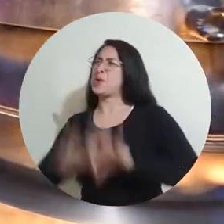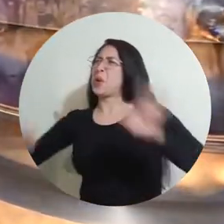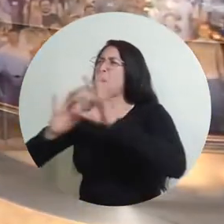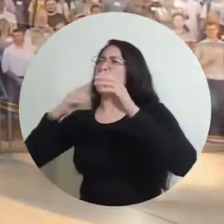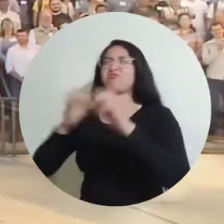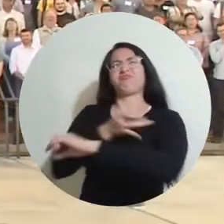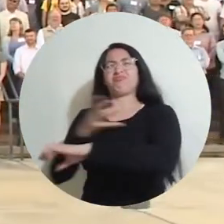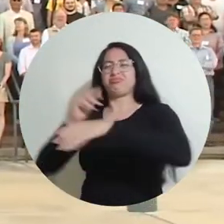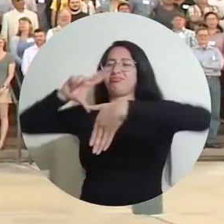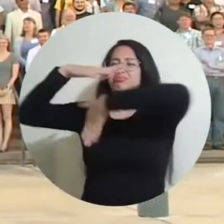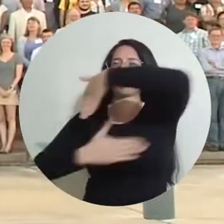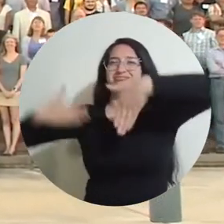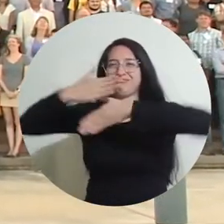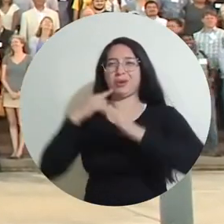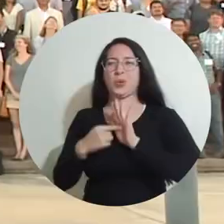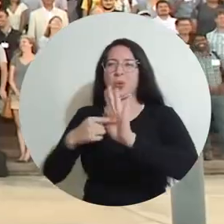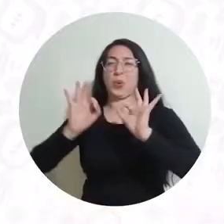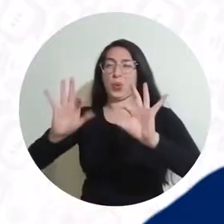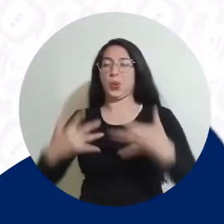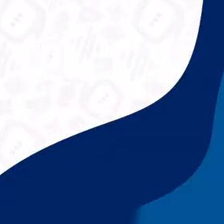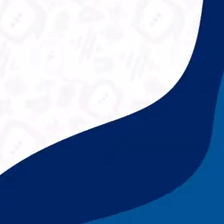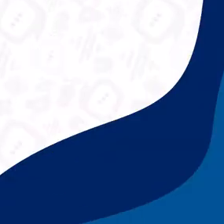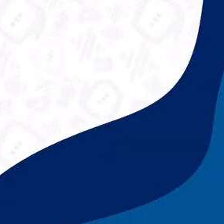DUNE, insignia del laboratorio más importante de América.